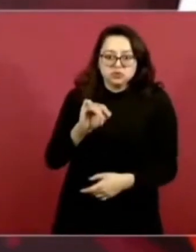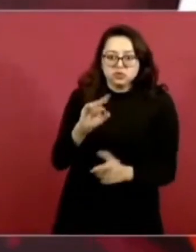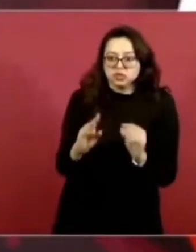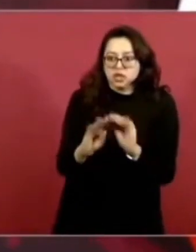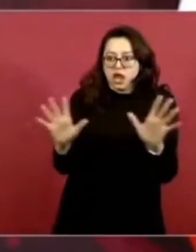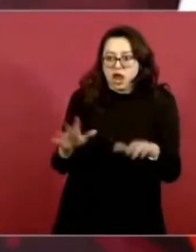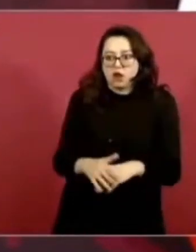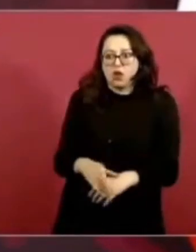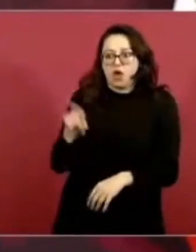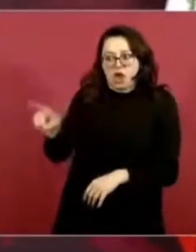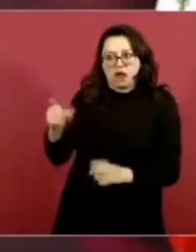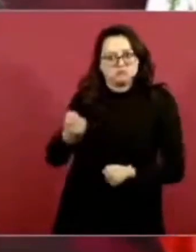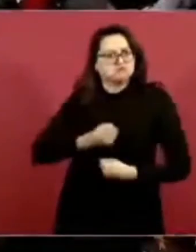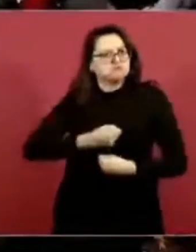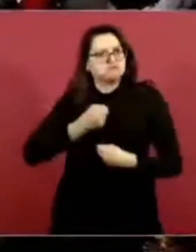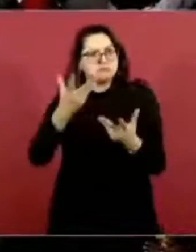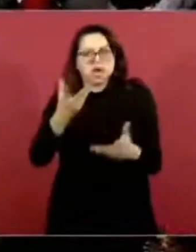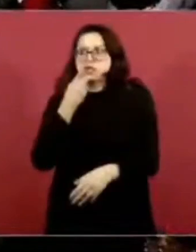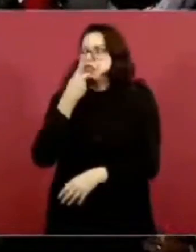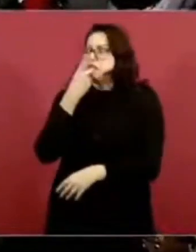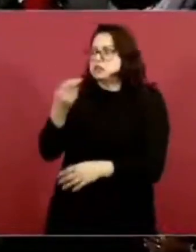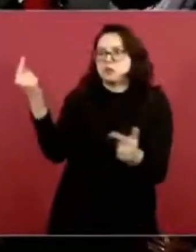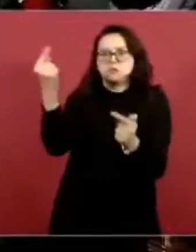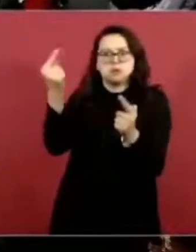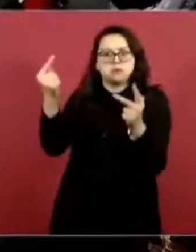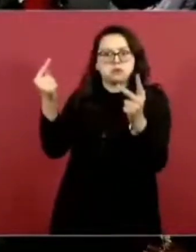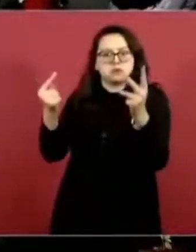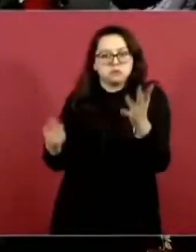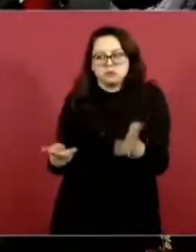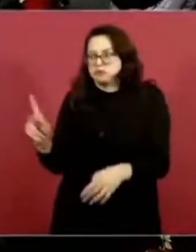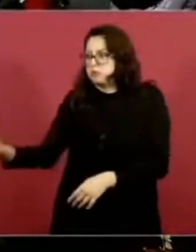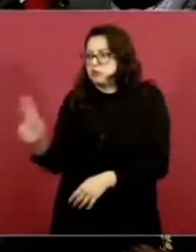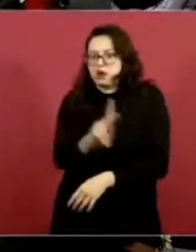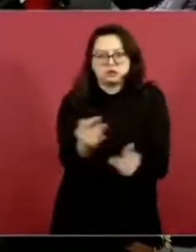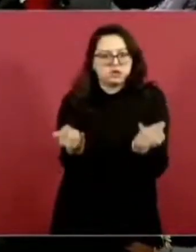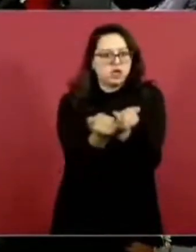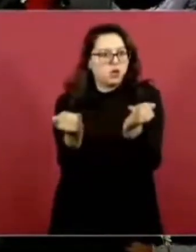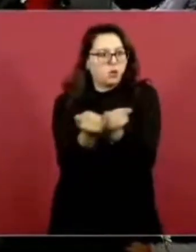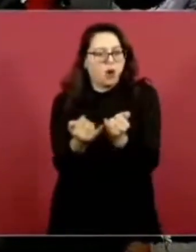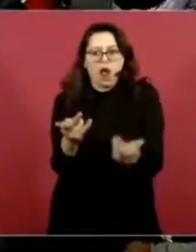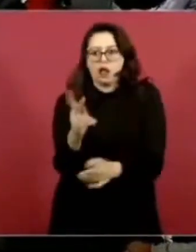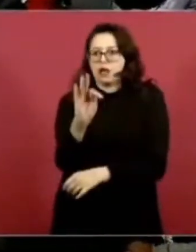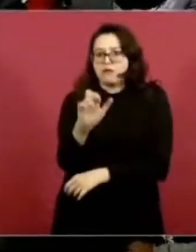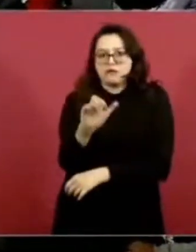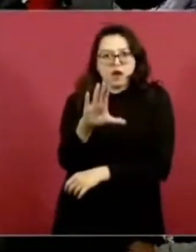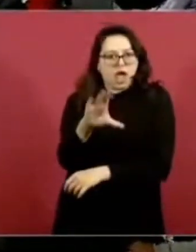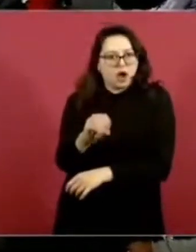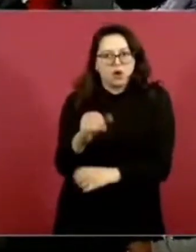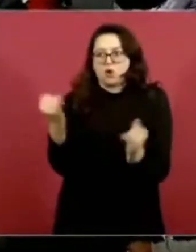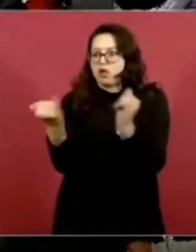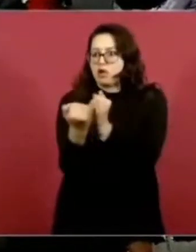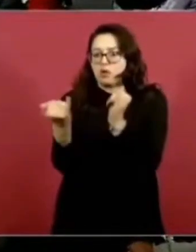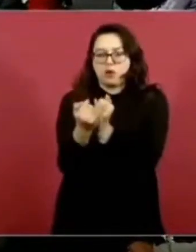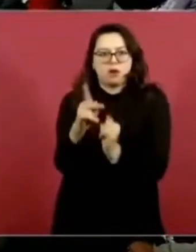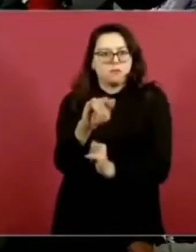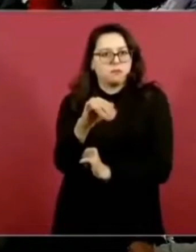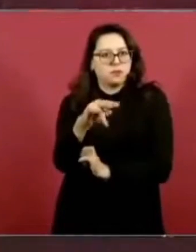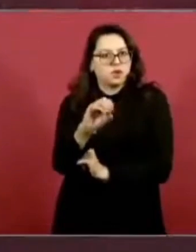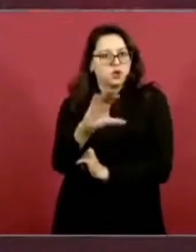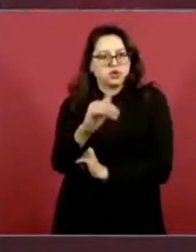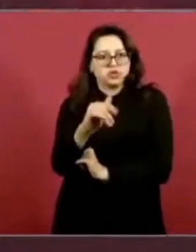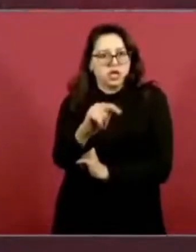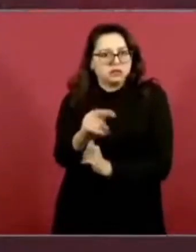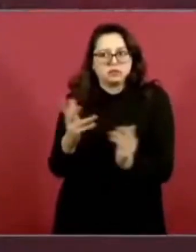Y somos respetuosos del pueblo, de la decisión que tomaron, pero